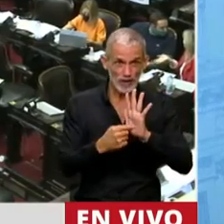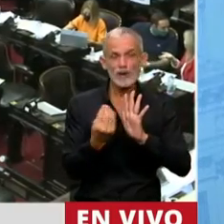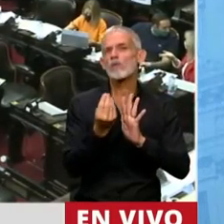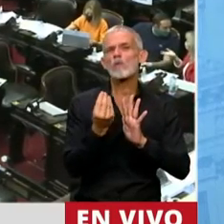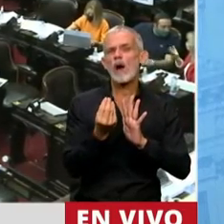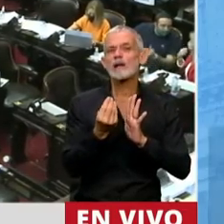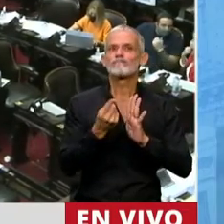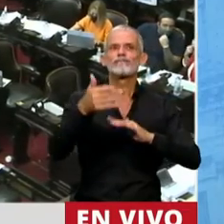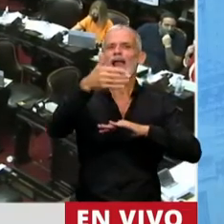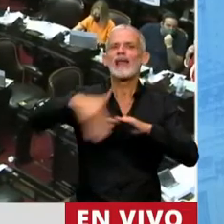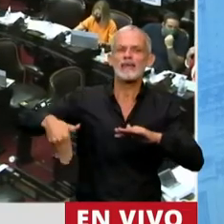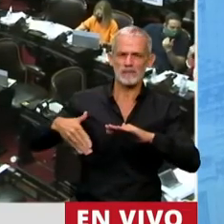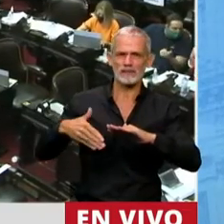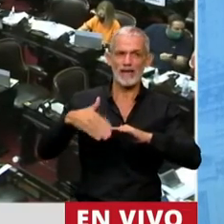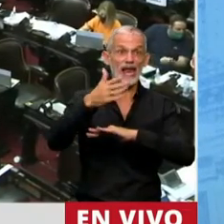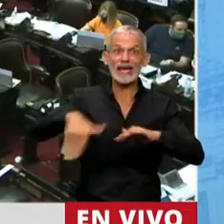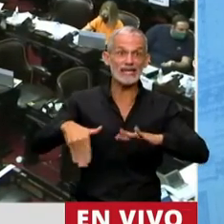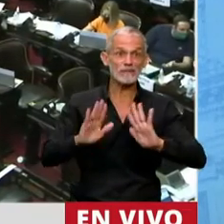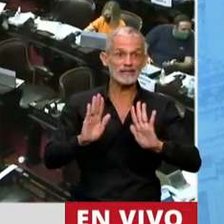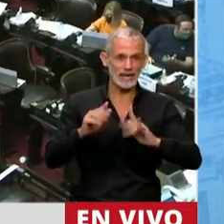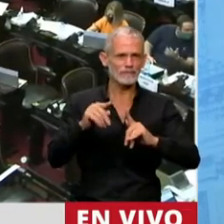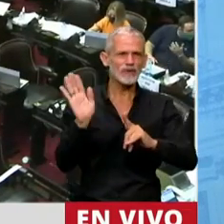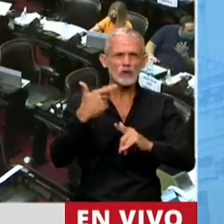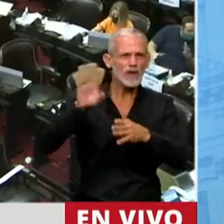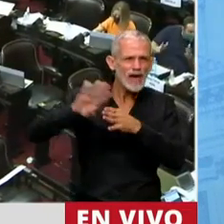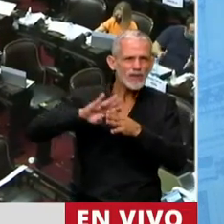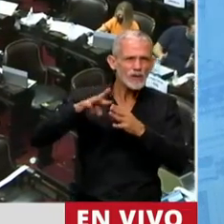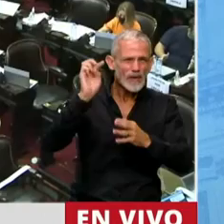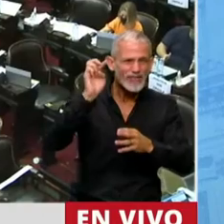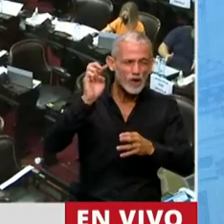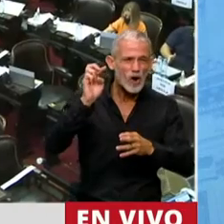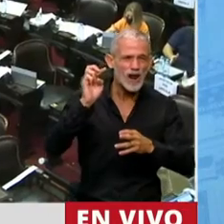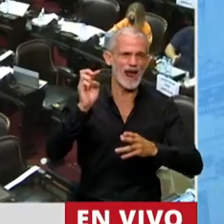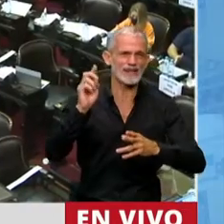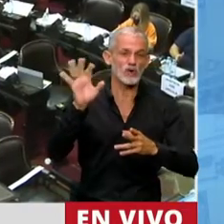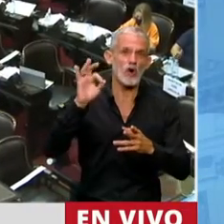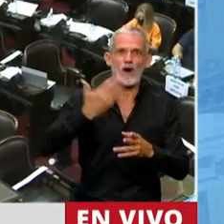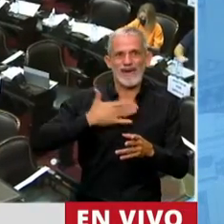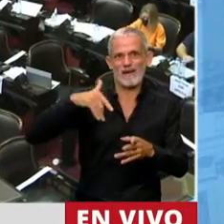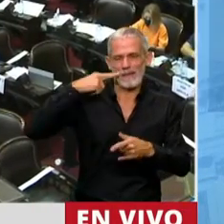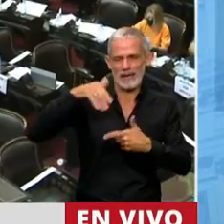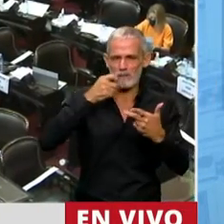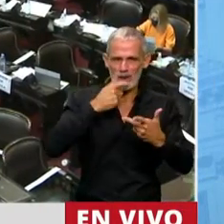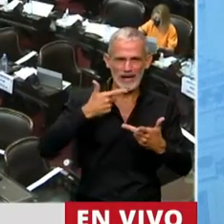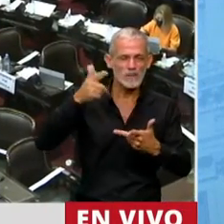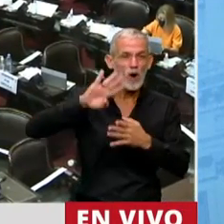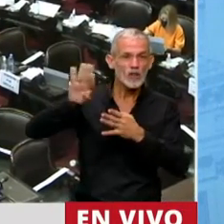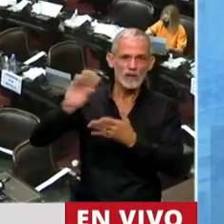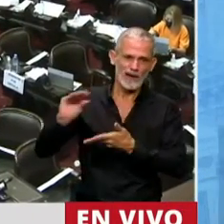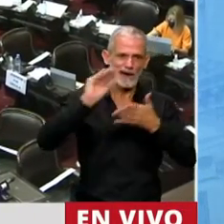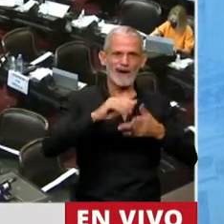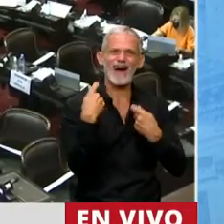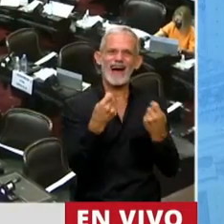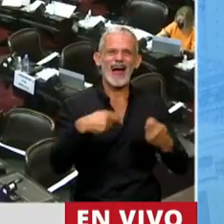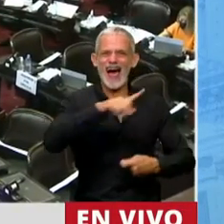un límite y la imposibilidad de que toda la deuda que sea moneda extranjera o con organismos como el Fondo Monetario sean destinados a gastos